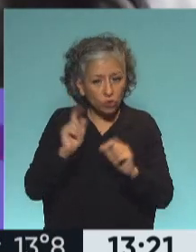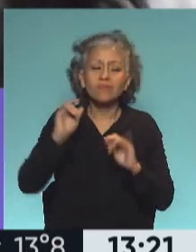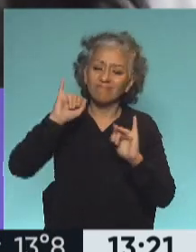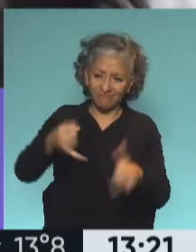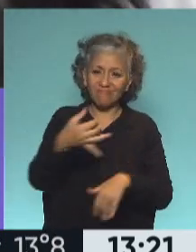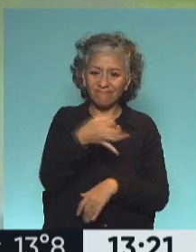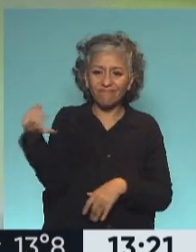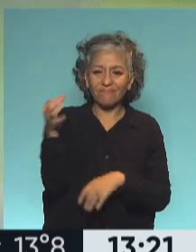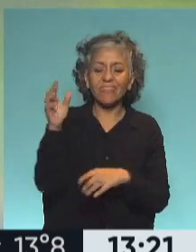Exactamente, a cuidarnos. Pausa, ya volvemos.